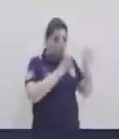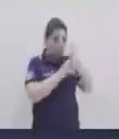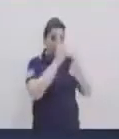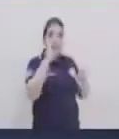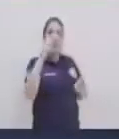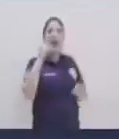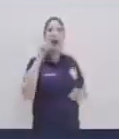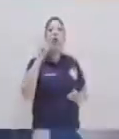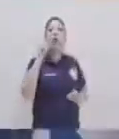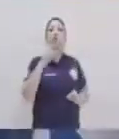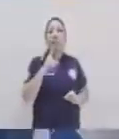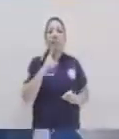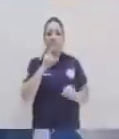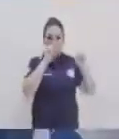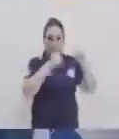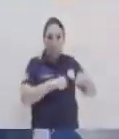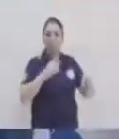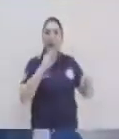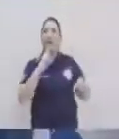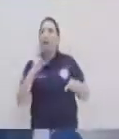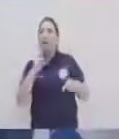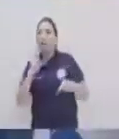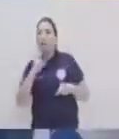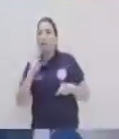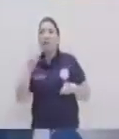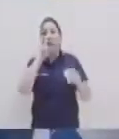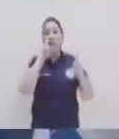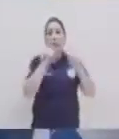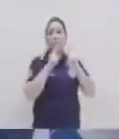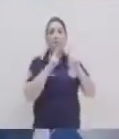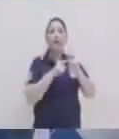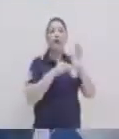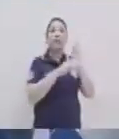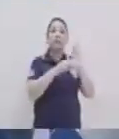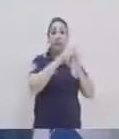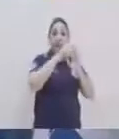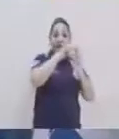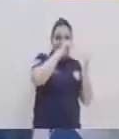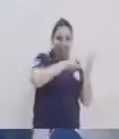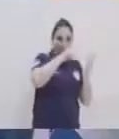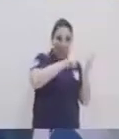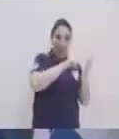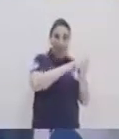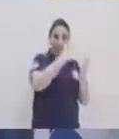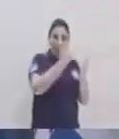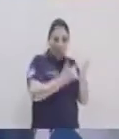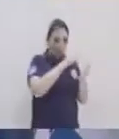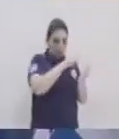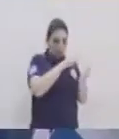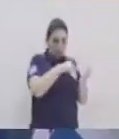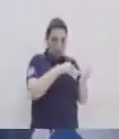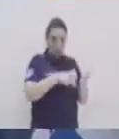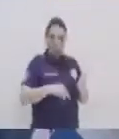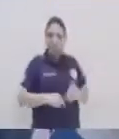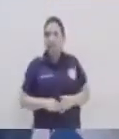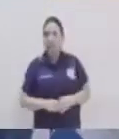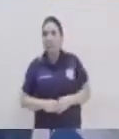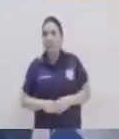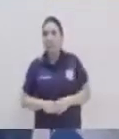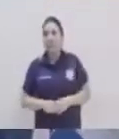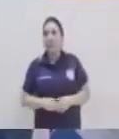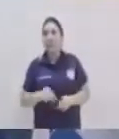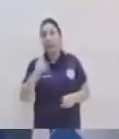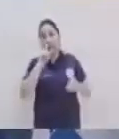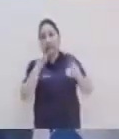de un efecto a esa causa y aquí se dan también los niveles de lectura tanto literal como inferencial. Y